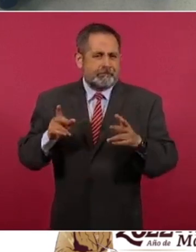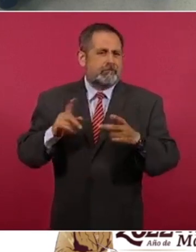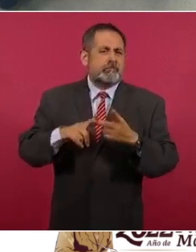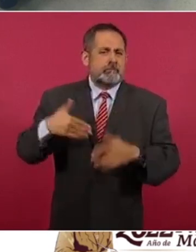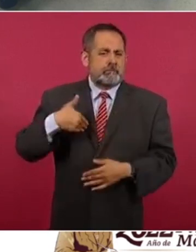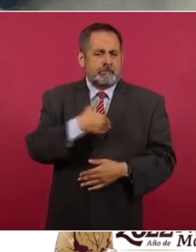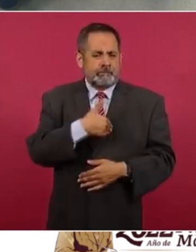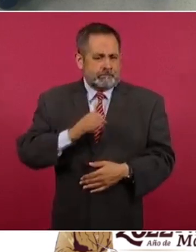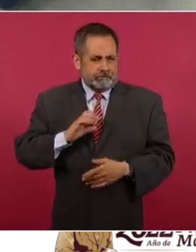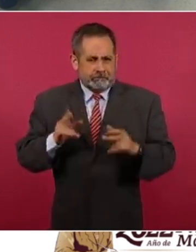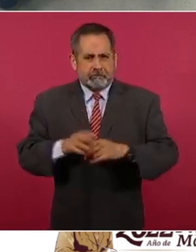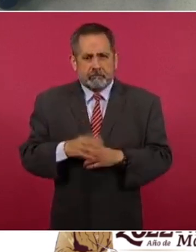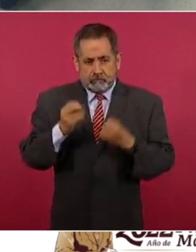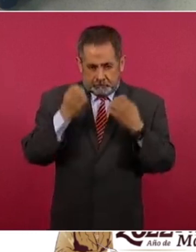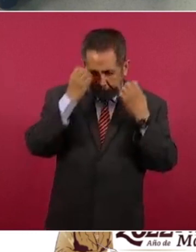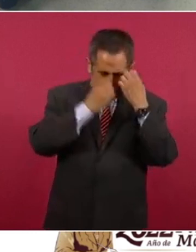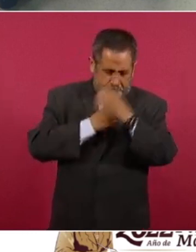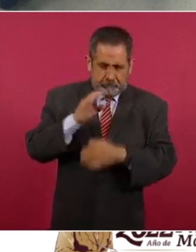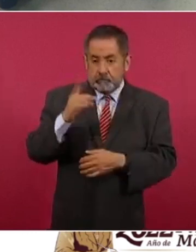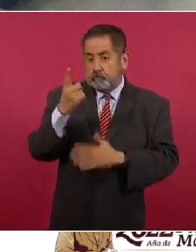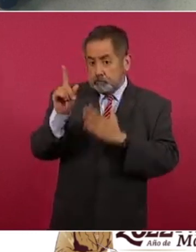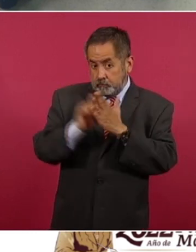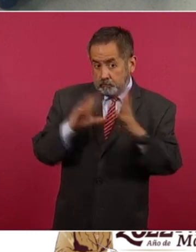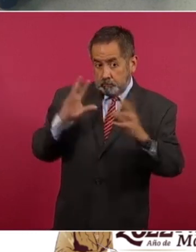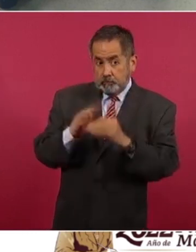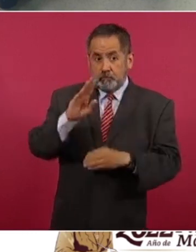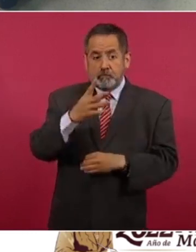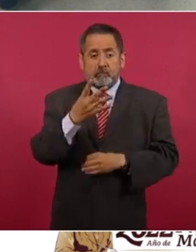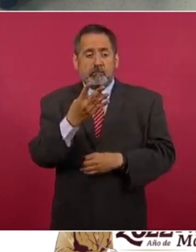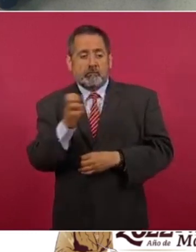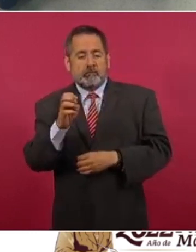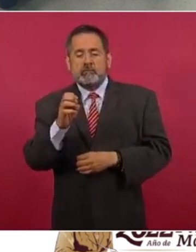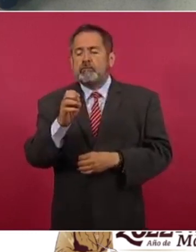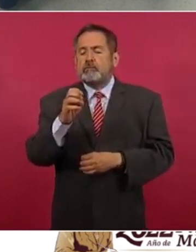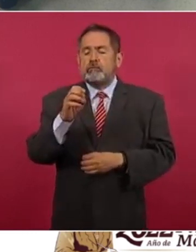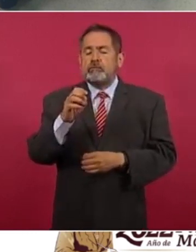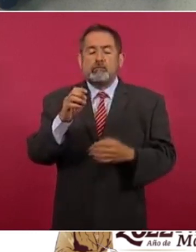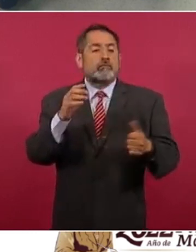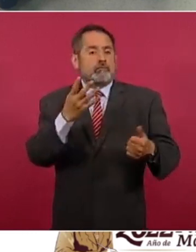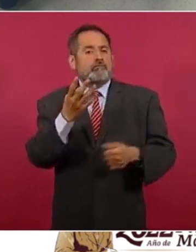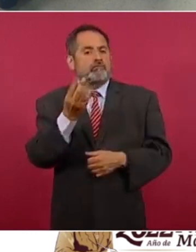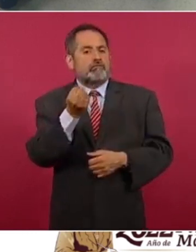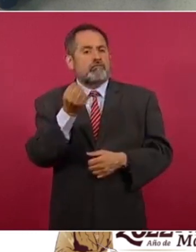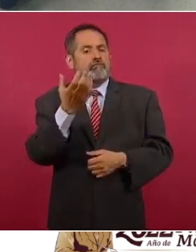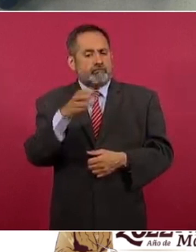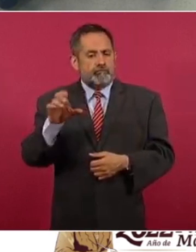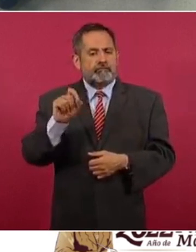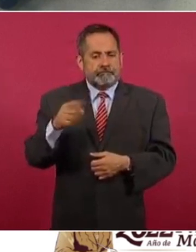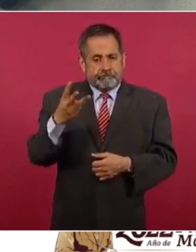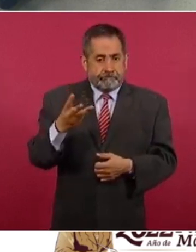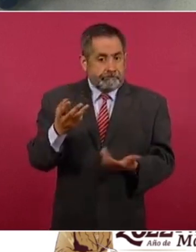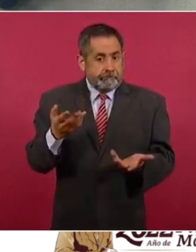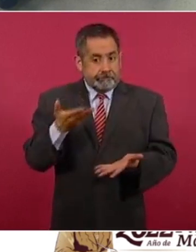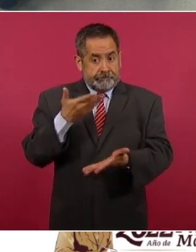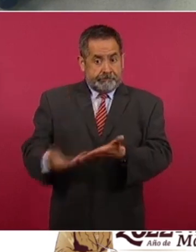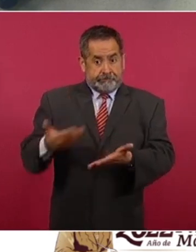se estaban realizando 923 en un mes. Hoy, en este nuevo sistema de salud